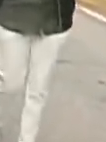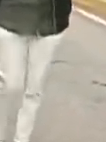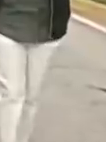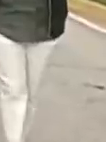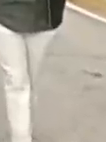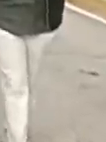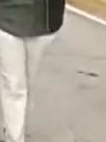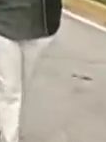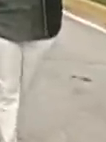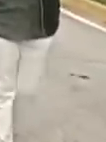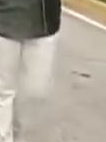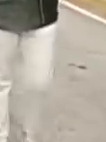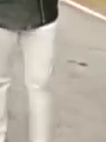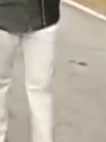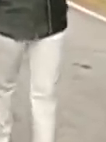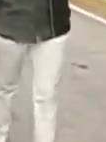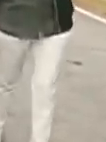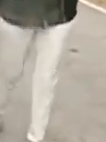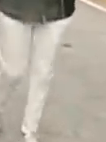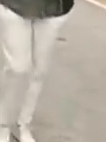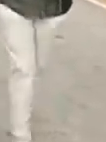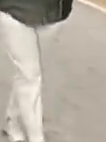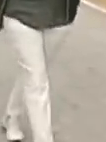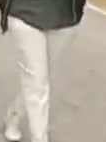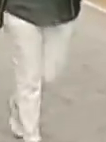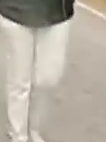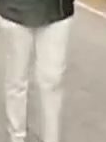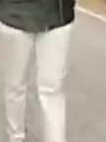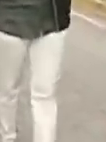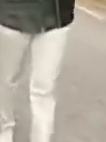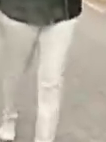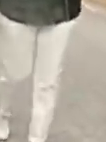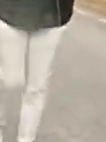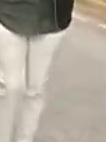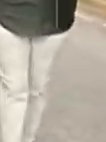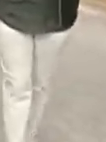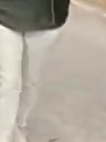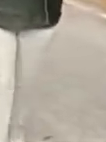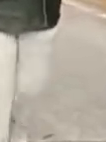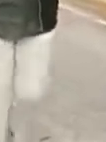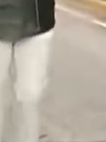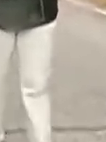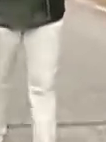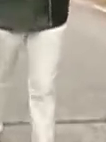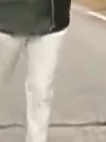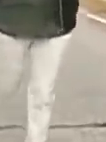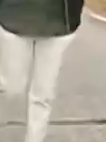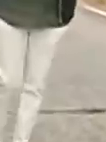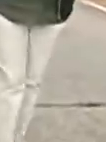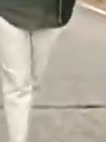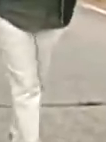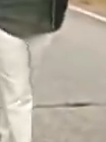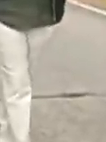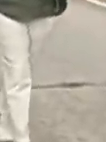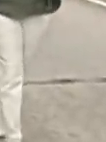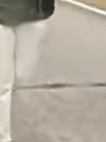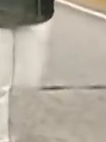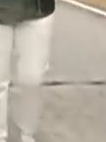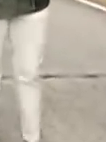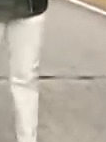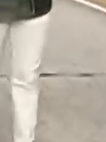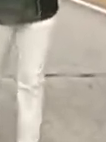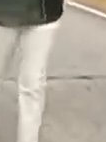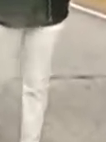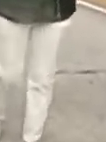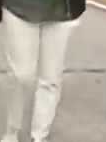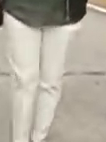el municipio Sucre, allá mis vecinos y vecinas de Petare, ahí va para seguir poniendo